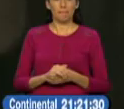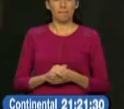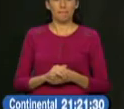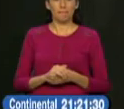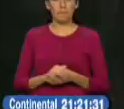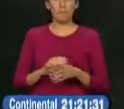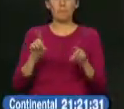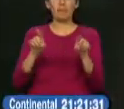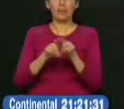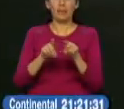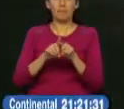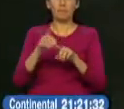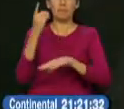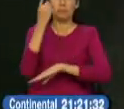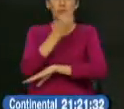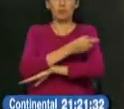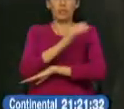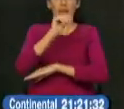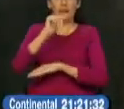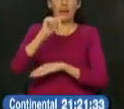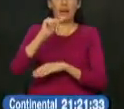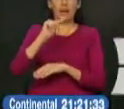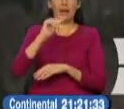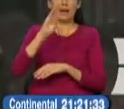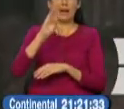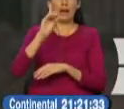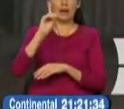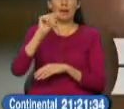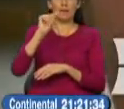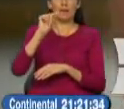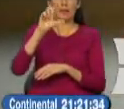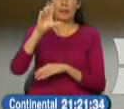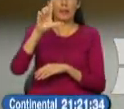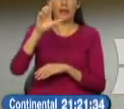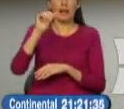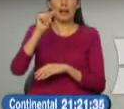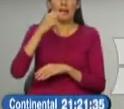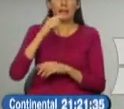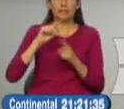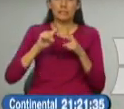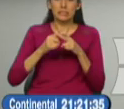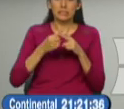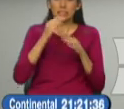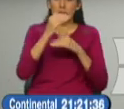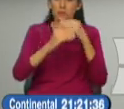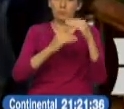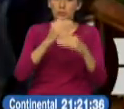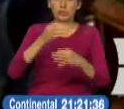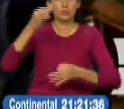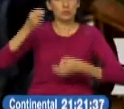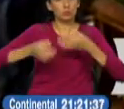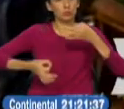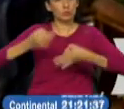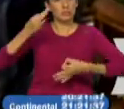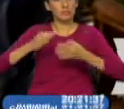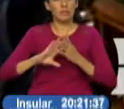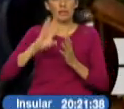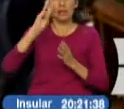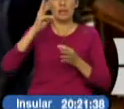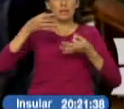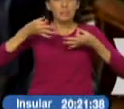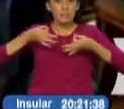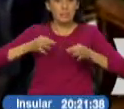El mismo día de la destitución de Abdalá Bukaram Ortiz como presidente de la República iniciaron varios procesos judiciales en su contra. El 6 de febrero de